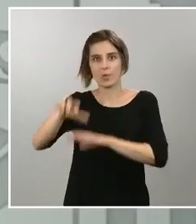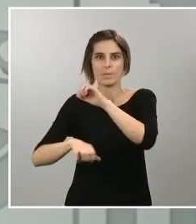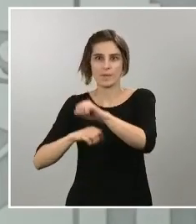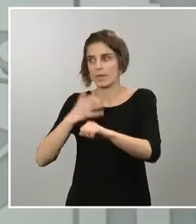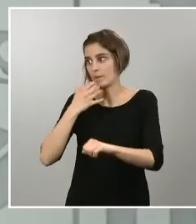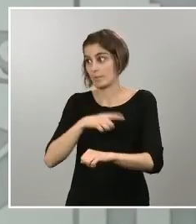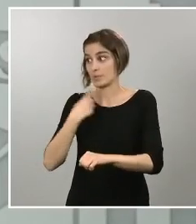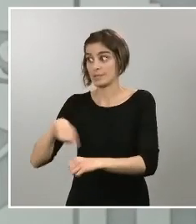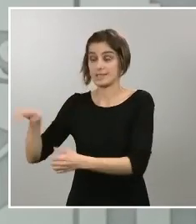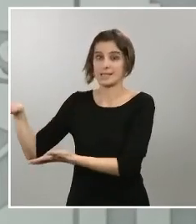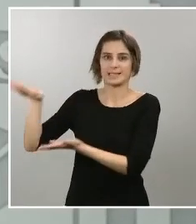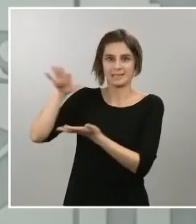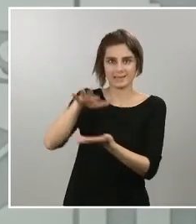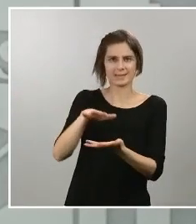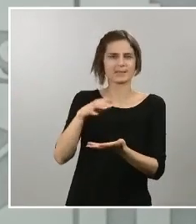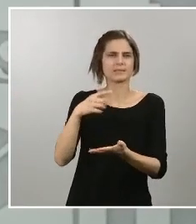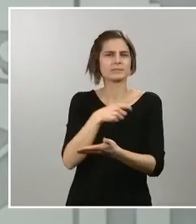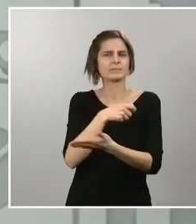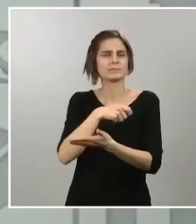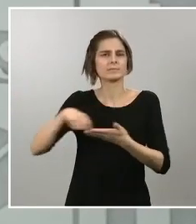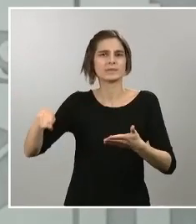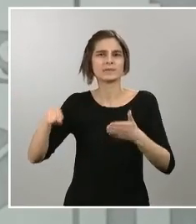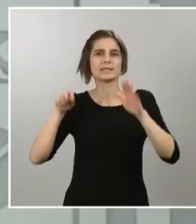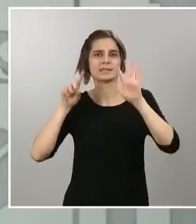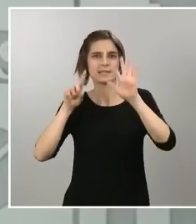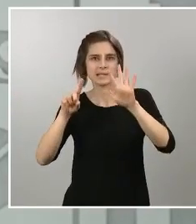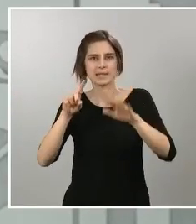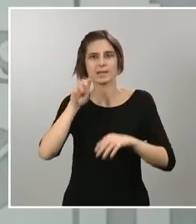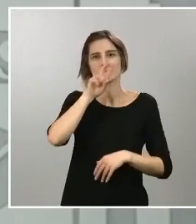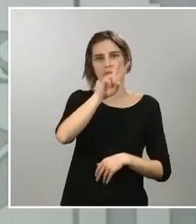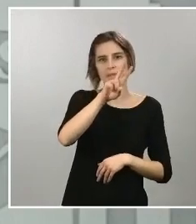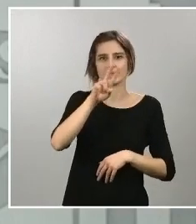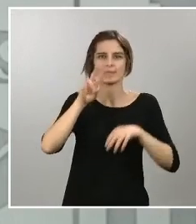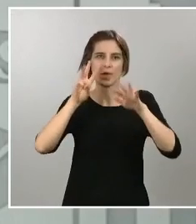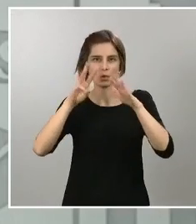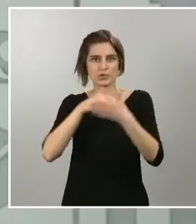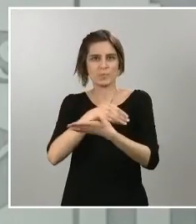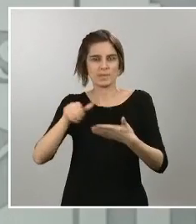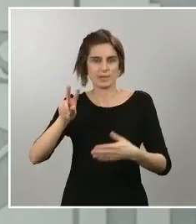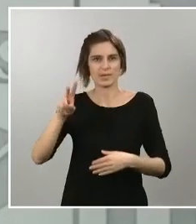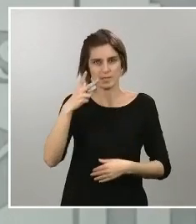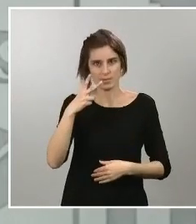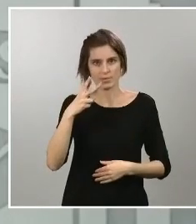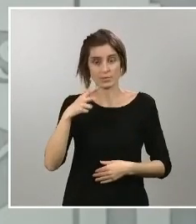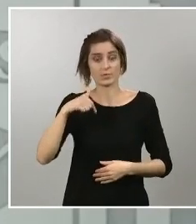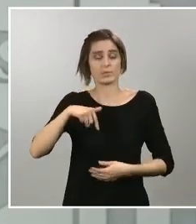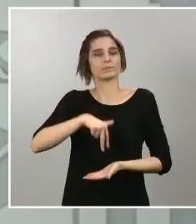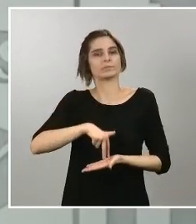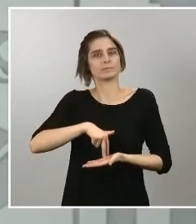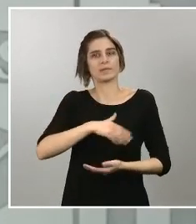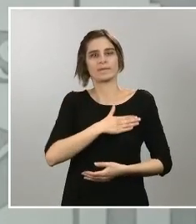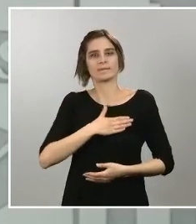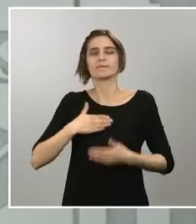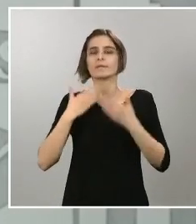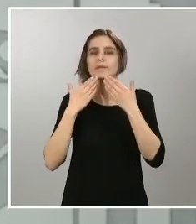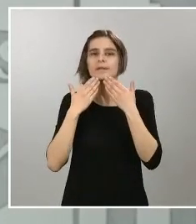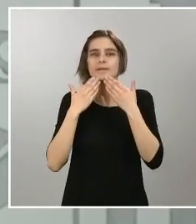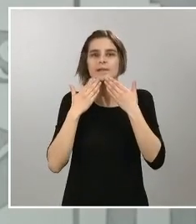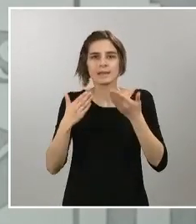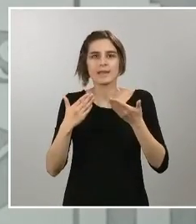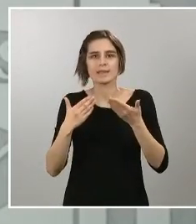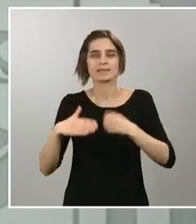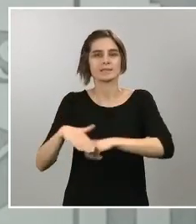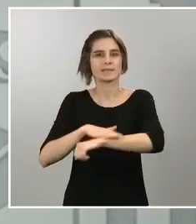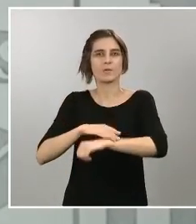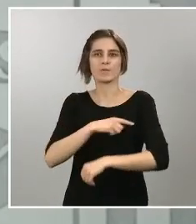628 millones de euros y que quiero agradecer desde aquí también la colaboración del Gobierno chino para que